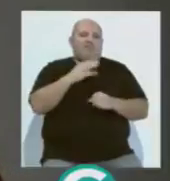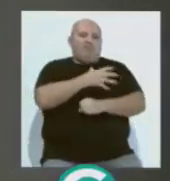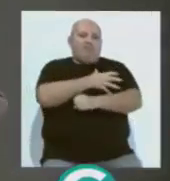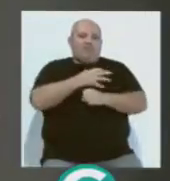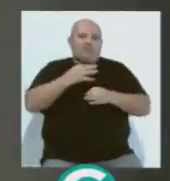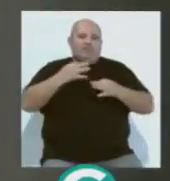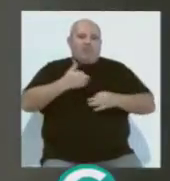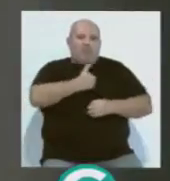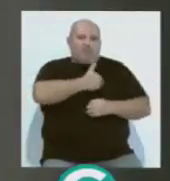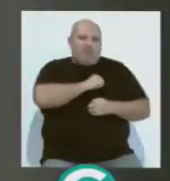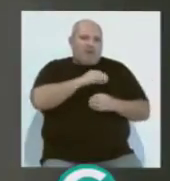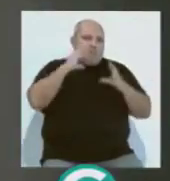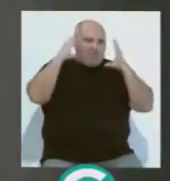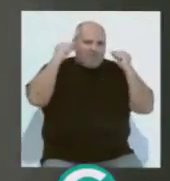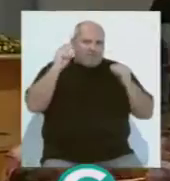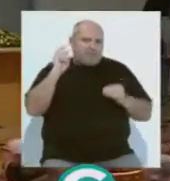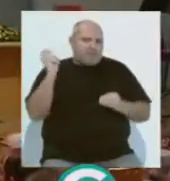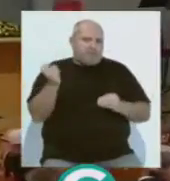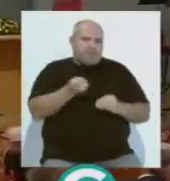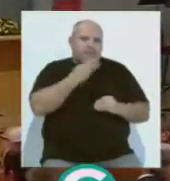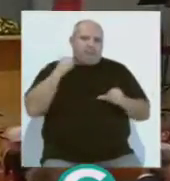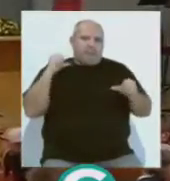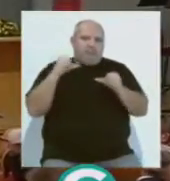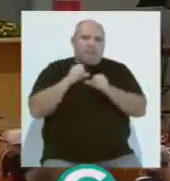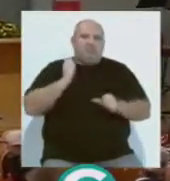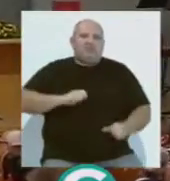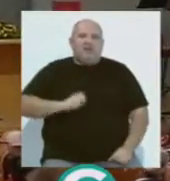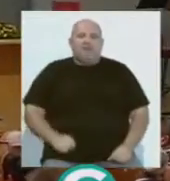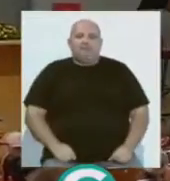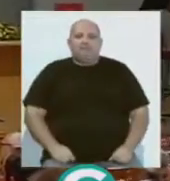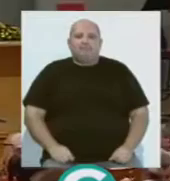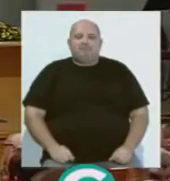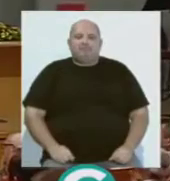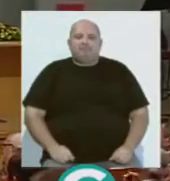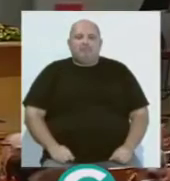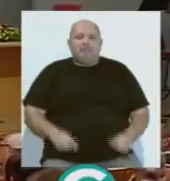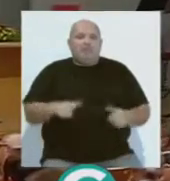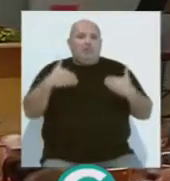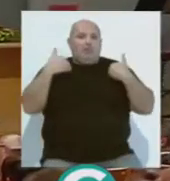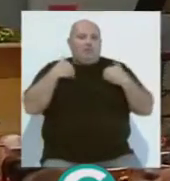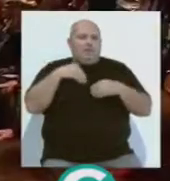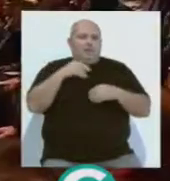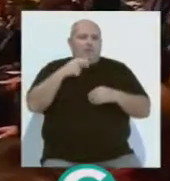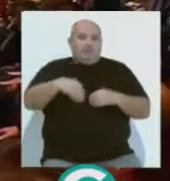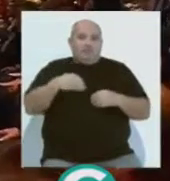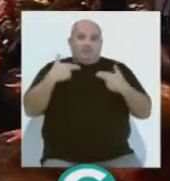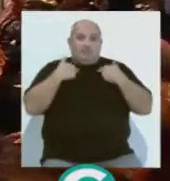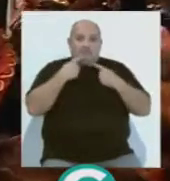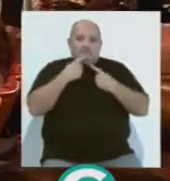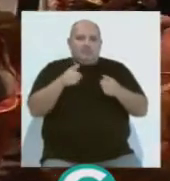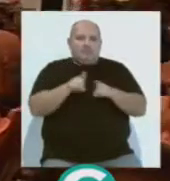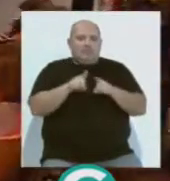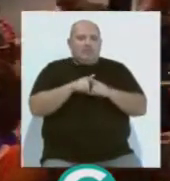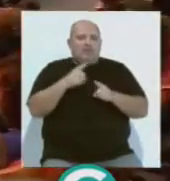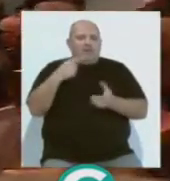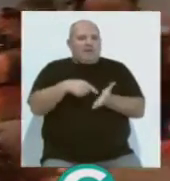las fuerzas de seguridad del Estado por su trabajo y trayectoria profesional. En su intervención Irene García ha señalado que hay